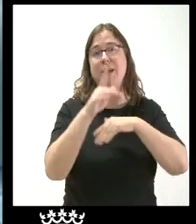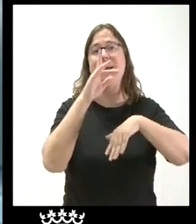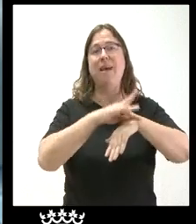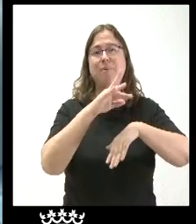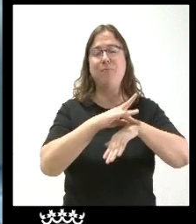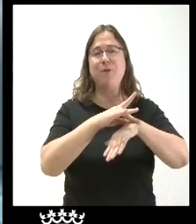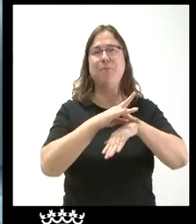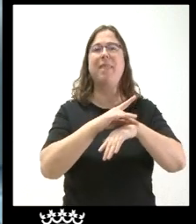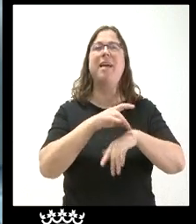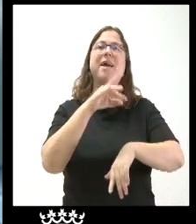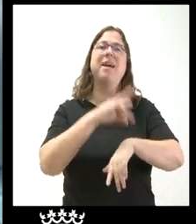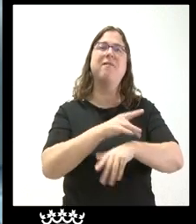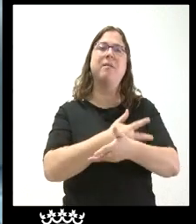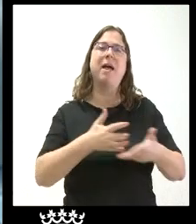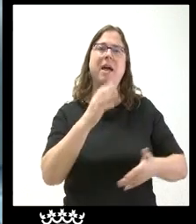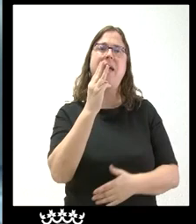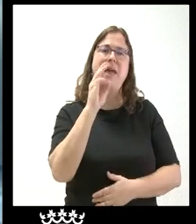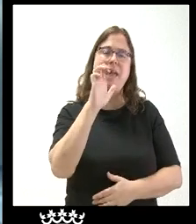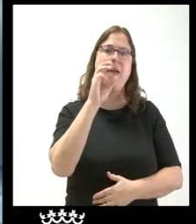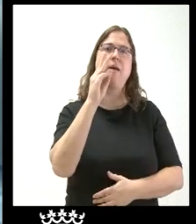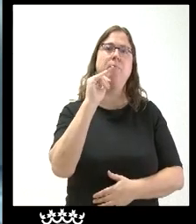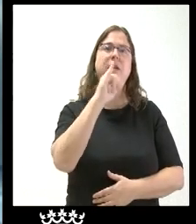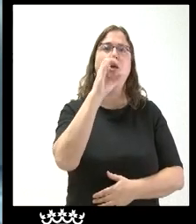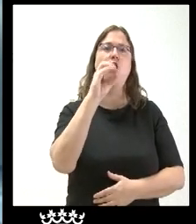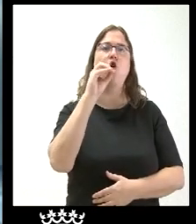epizootica y si hay alguna novedad al respecto gracias